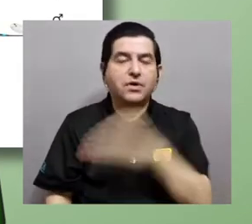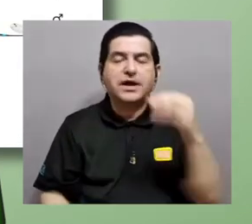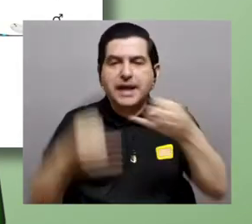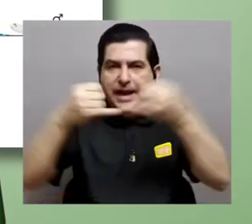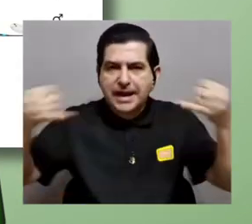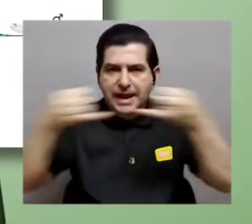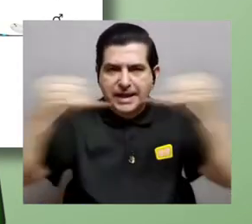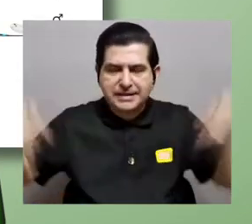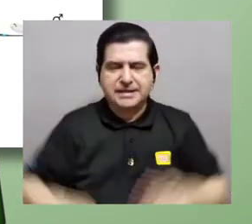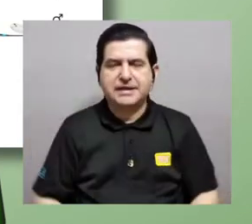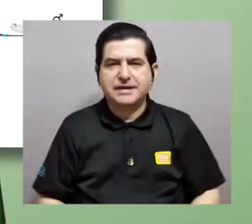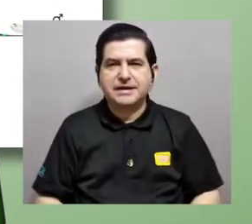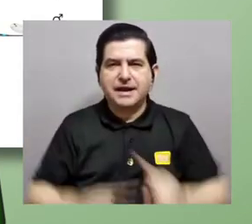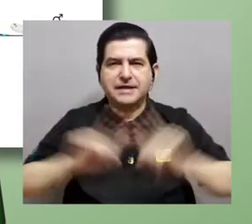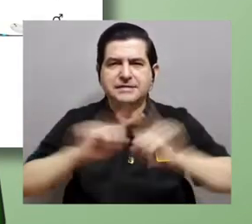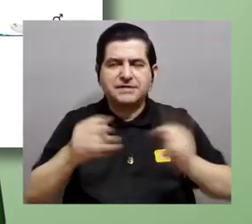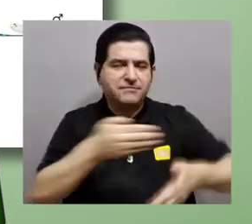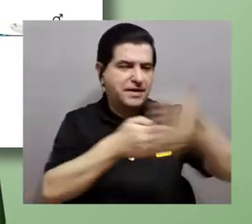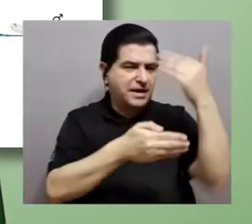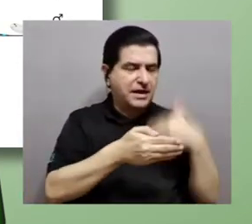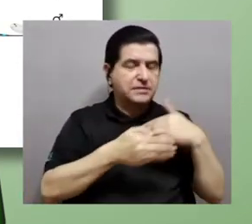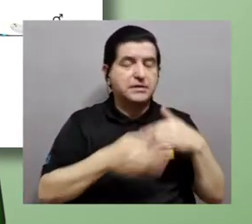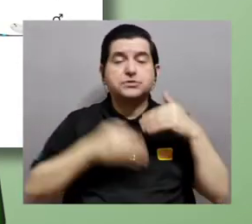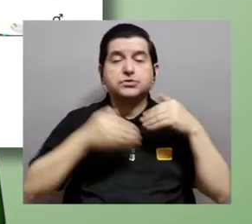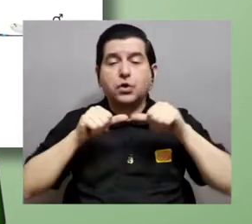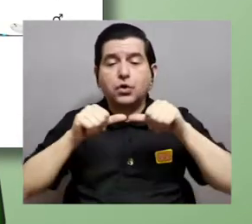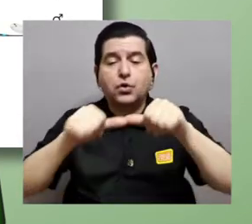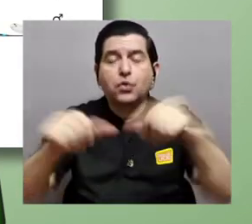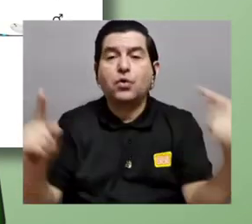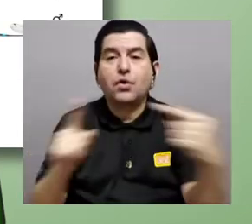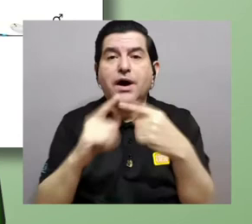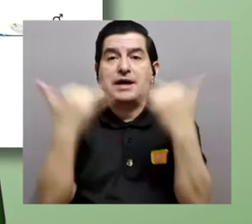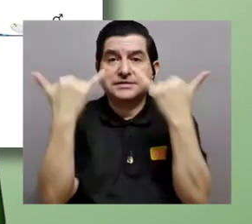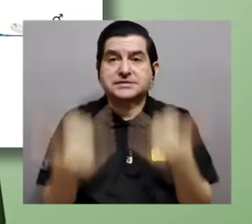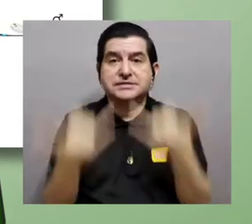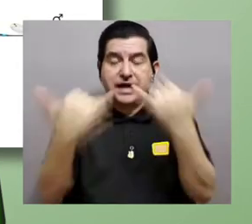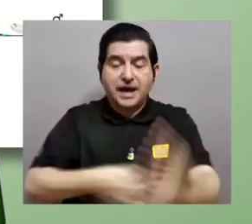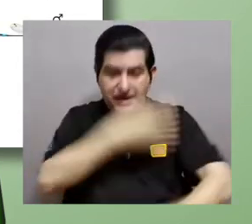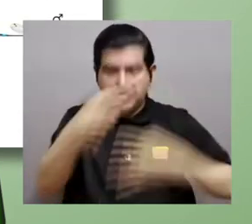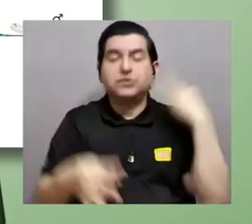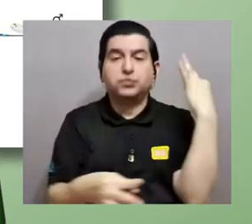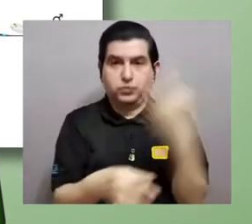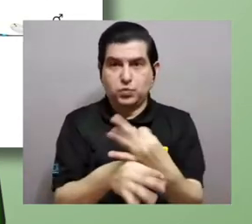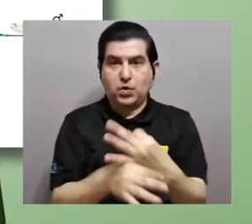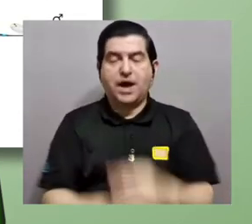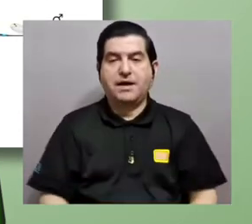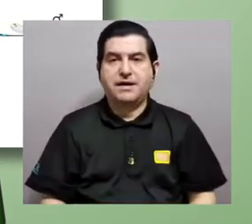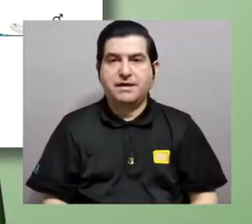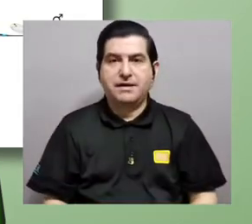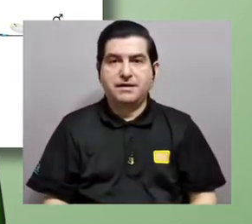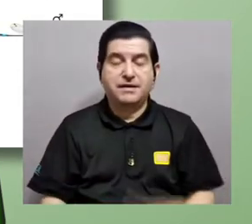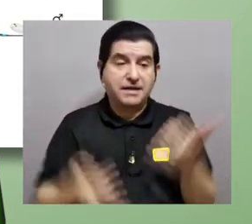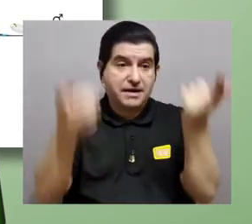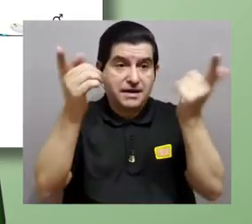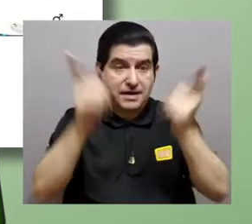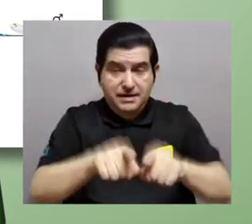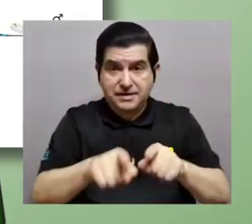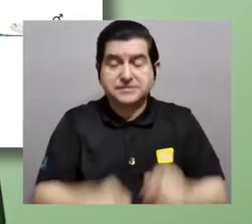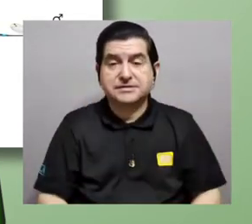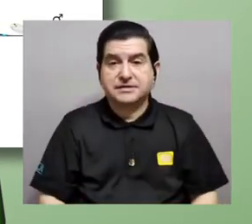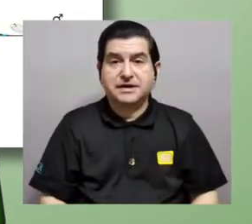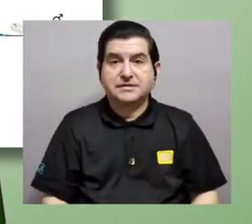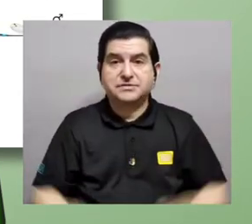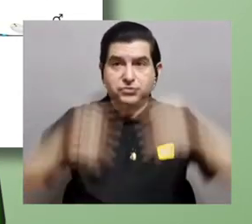secuencias de ancestros y descendientes hasta llegar a las especies actuales en la orilla de este círculo.